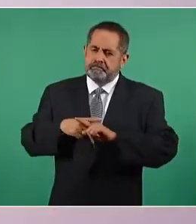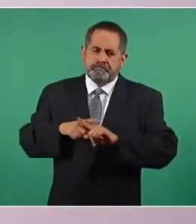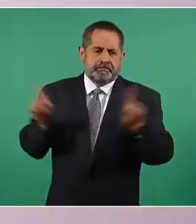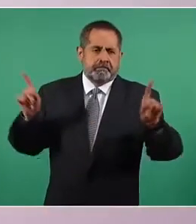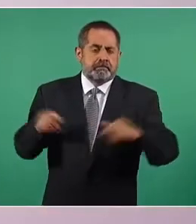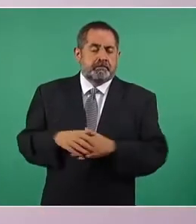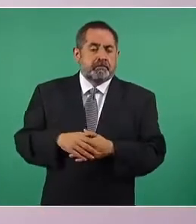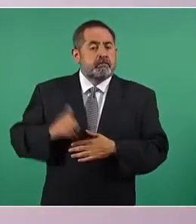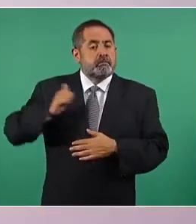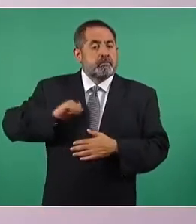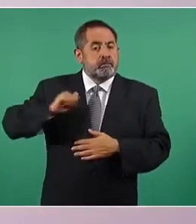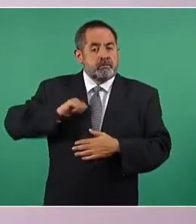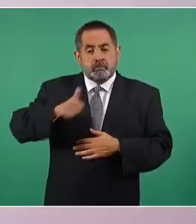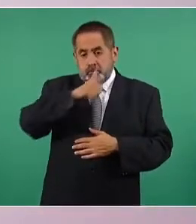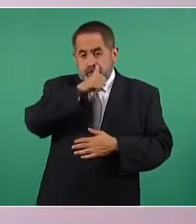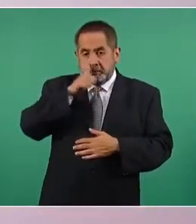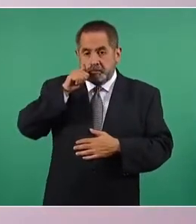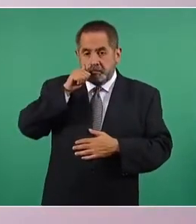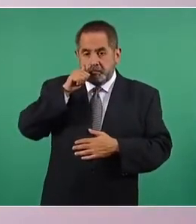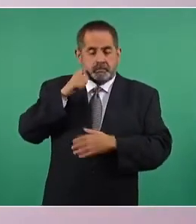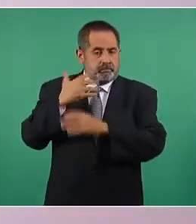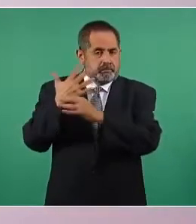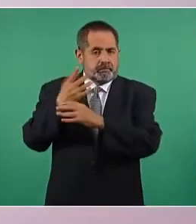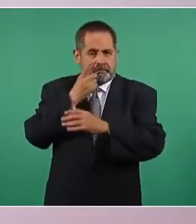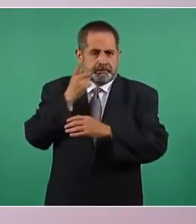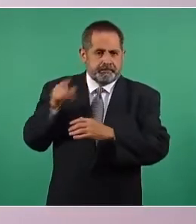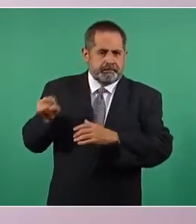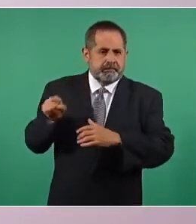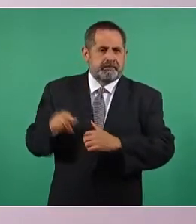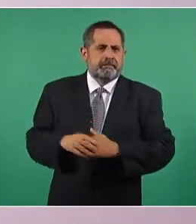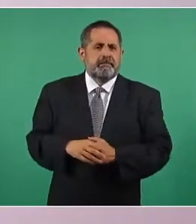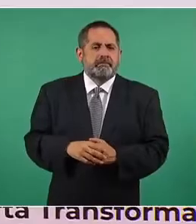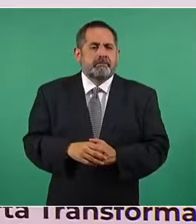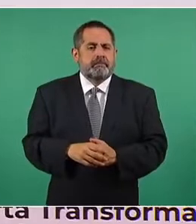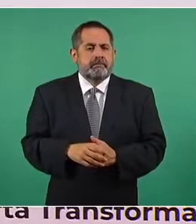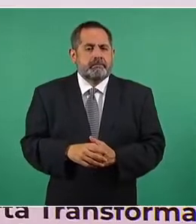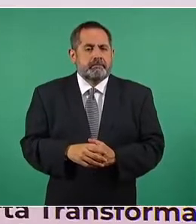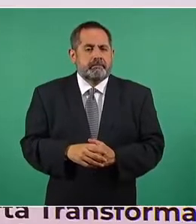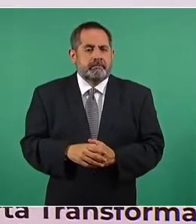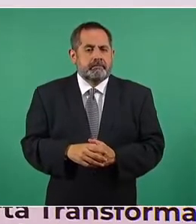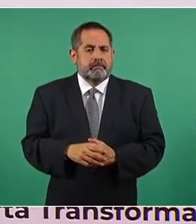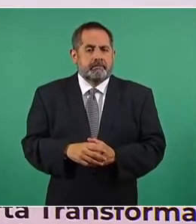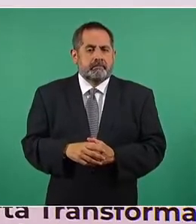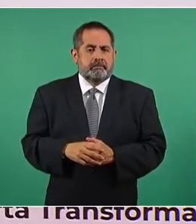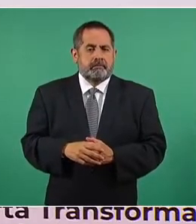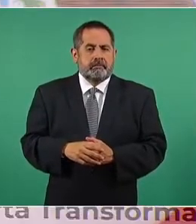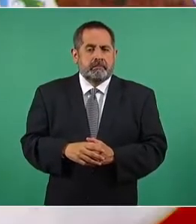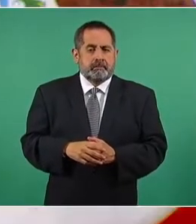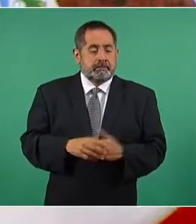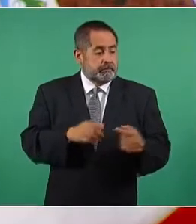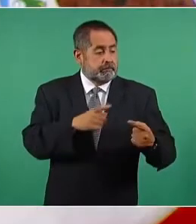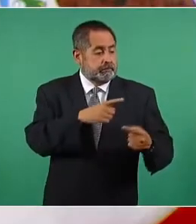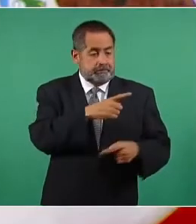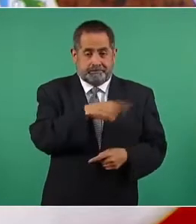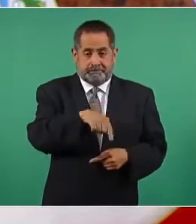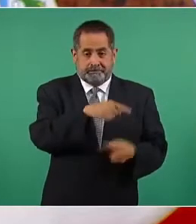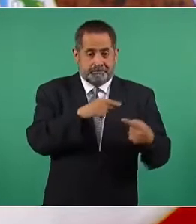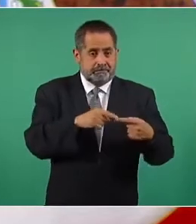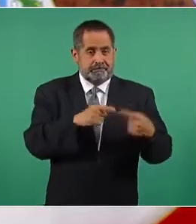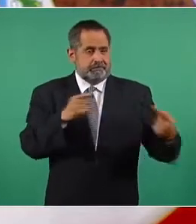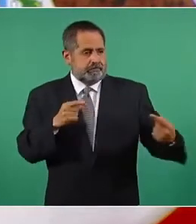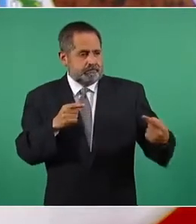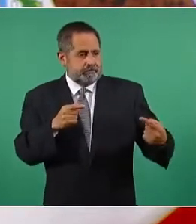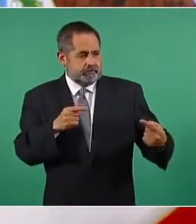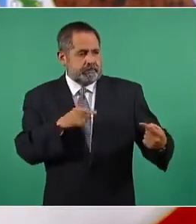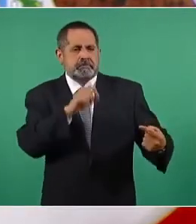Juárez decía los reaccionarios también son